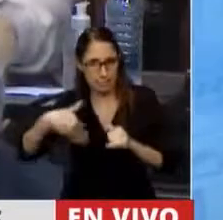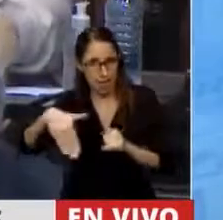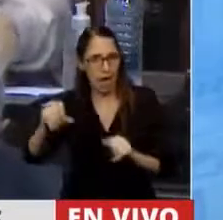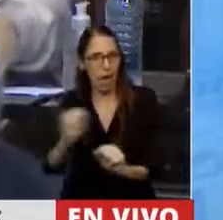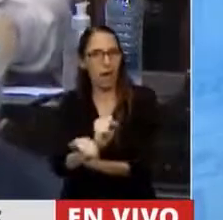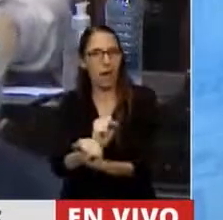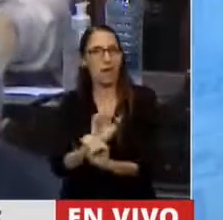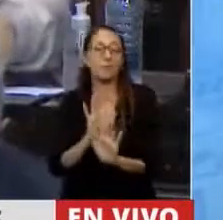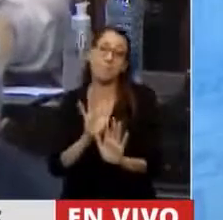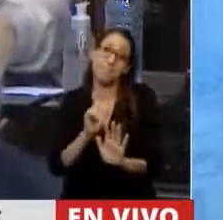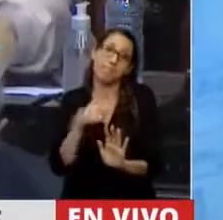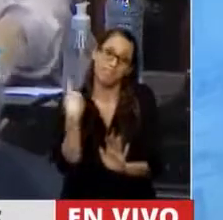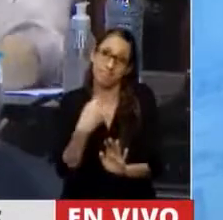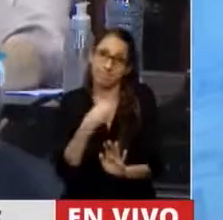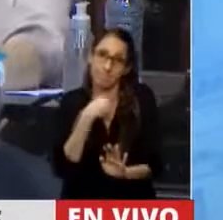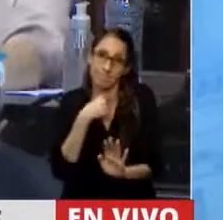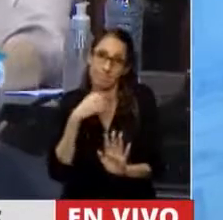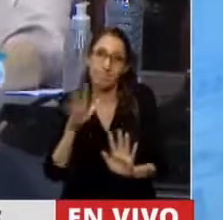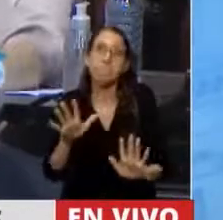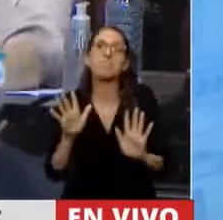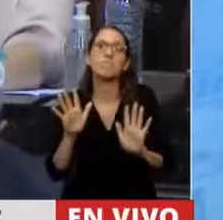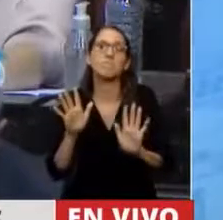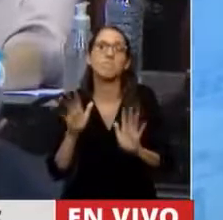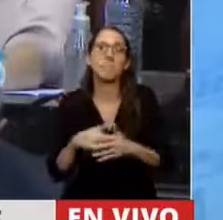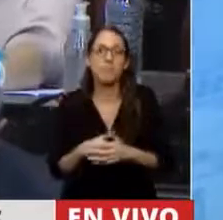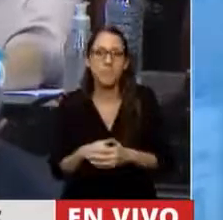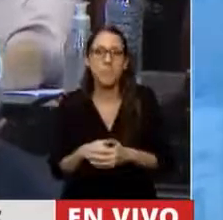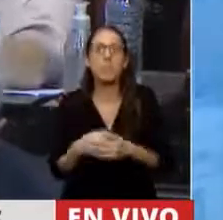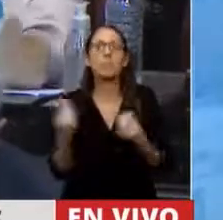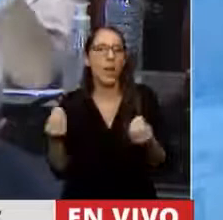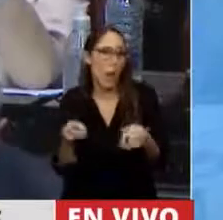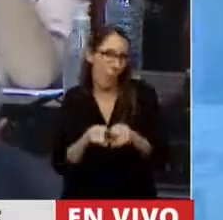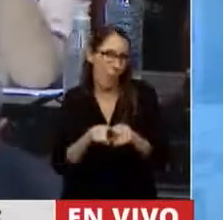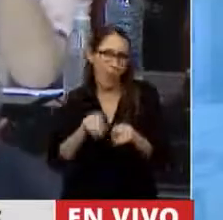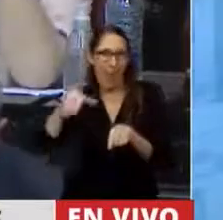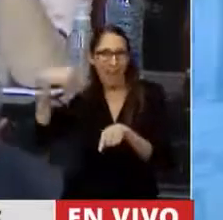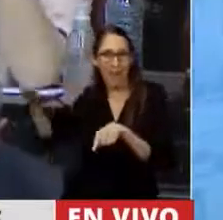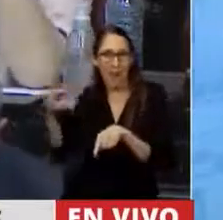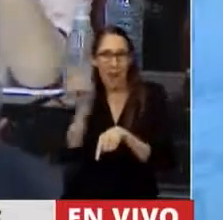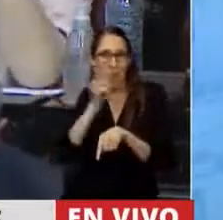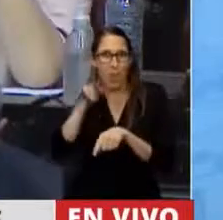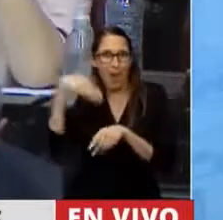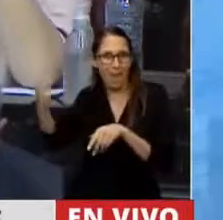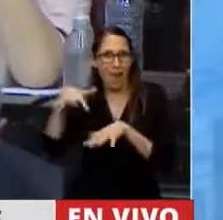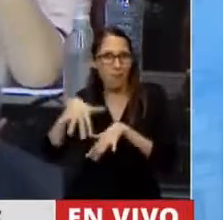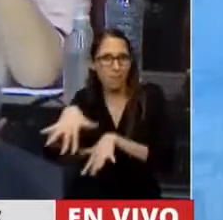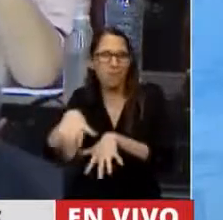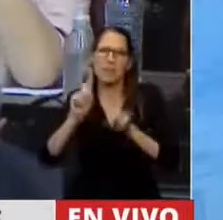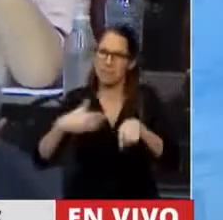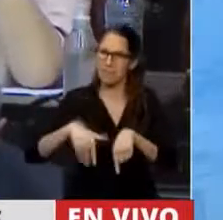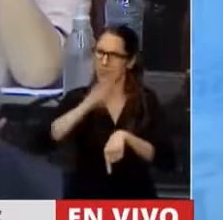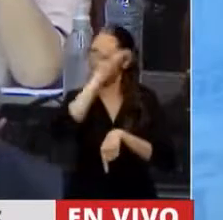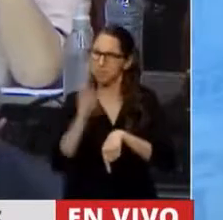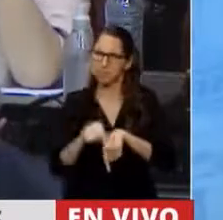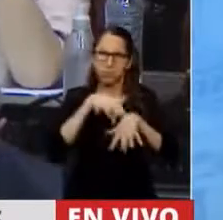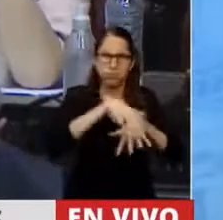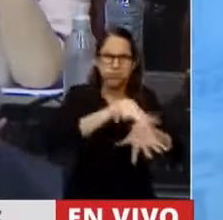esa es nuestra expectativa como de las mujeres que están movilizadas aquí afuera y en todo el país.